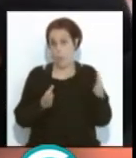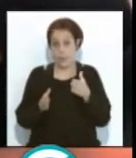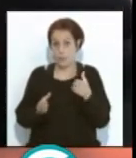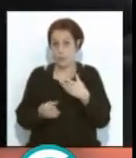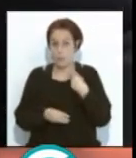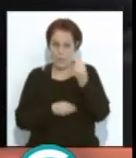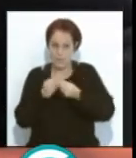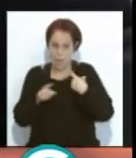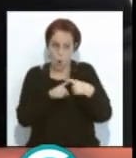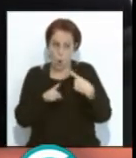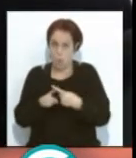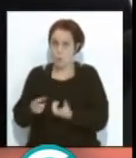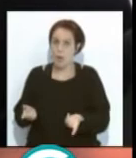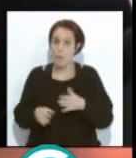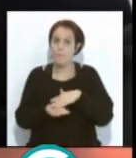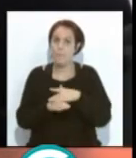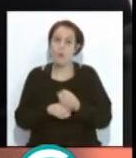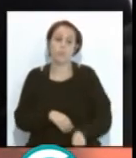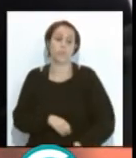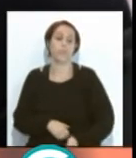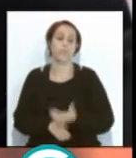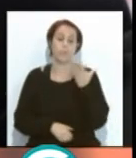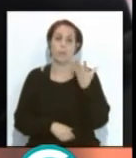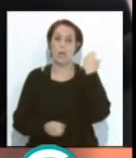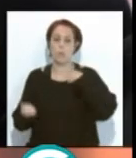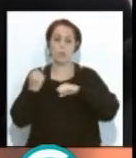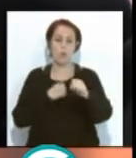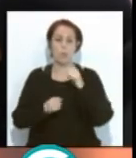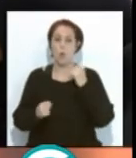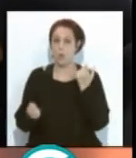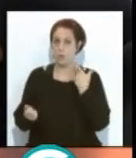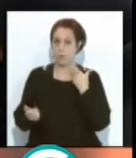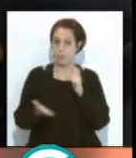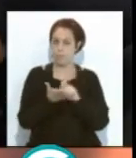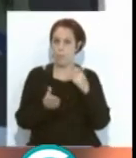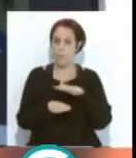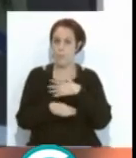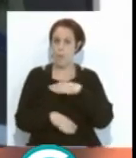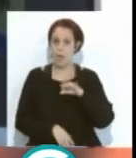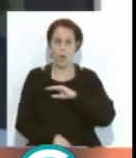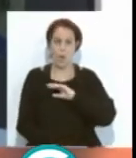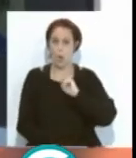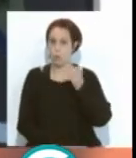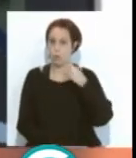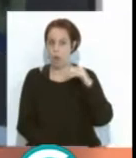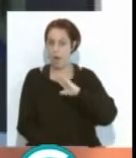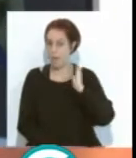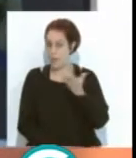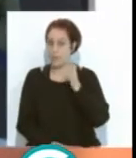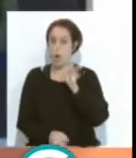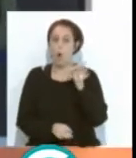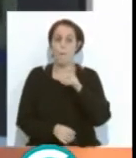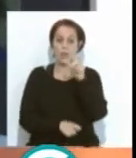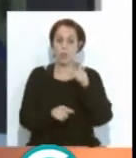este tipo de cosas para que no haya improvisación y no haya actuaciones sobre la marcha que además puedan perjudicar a otros o al personal del teatro